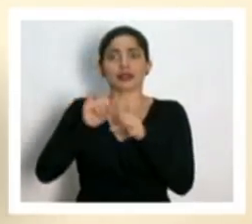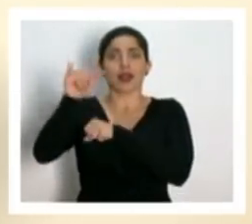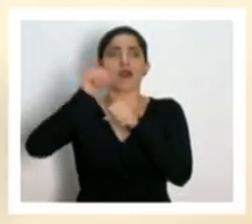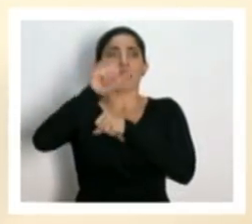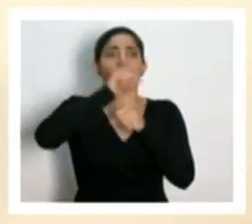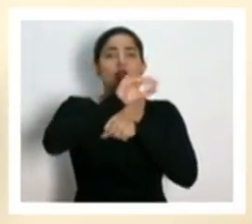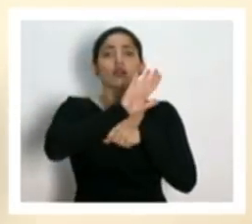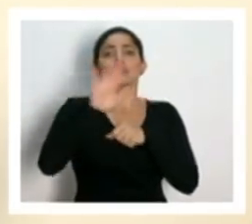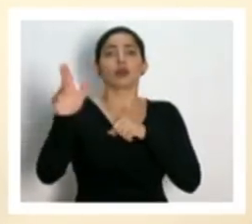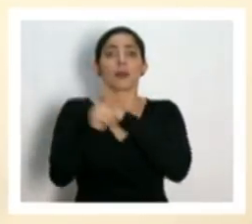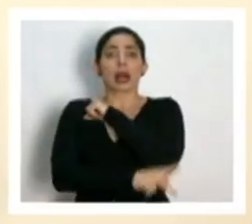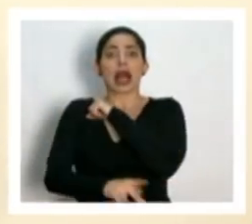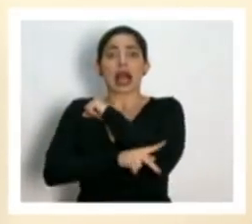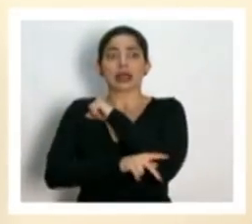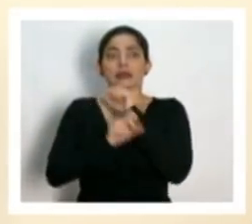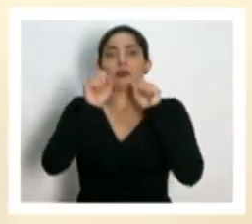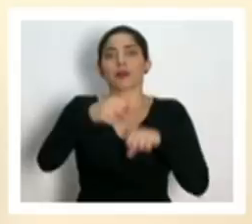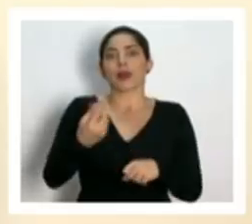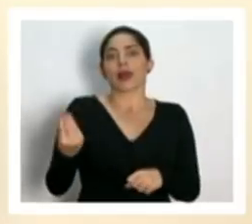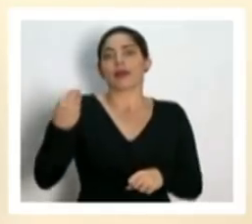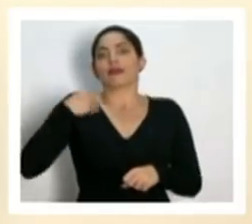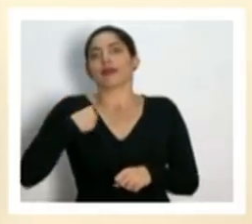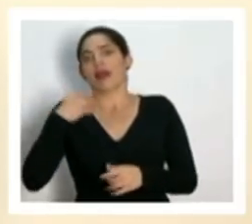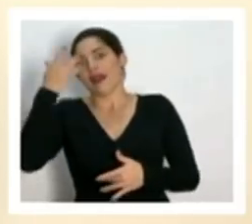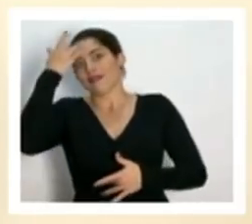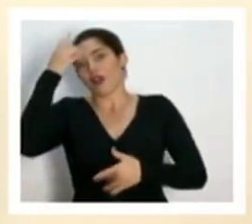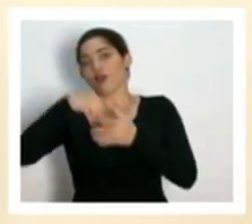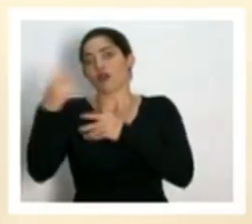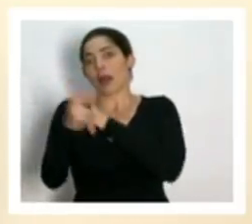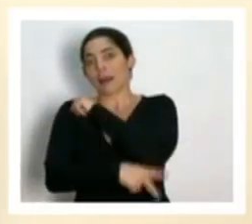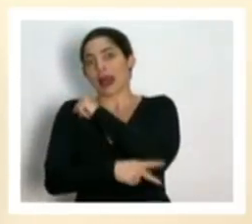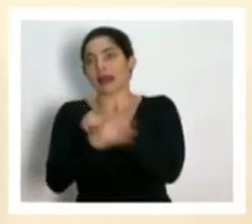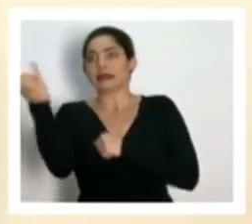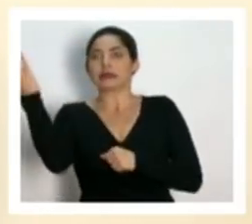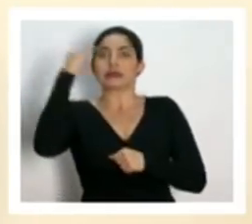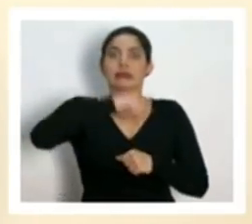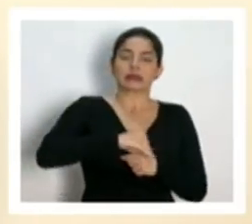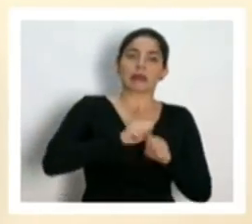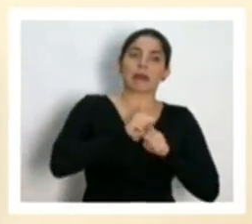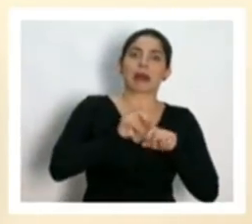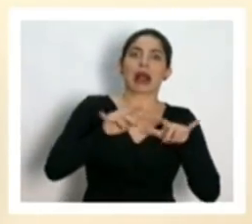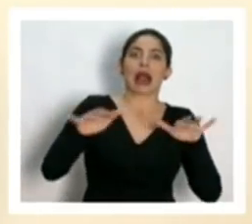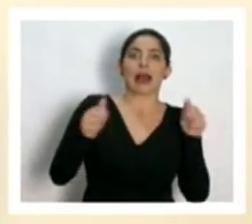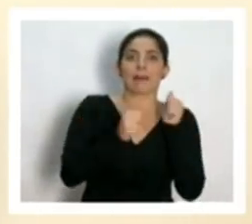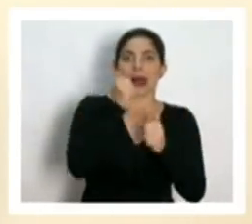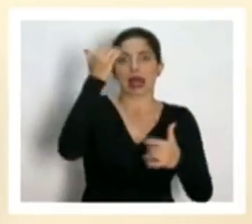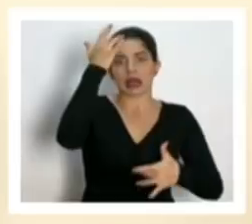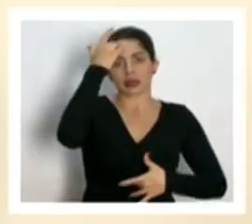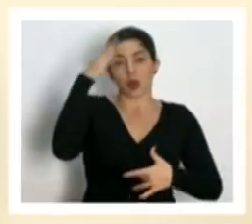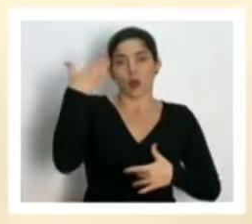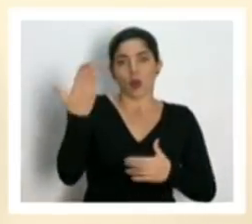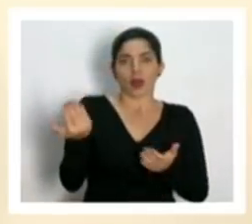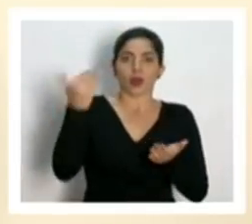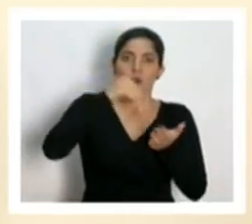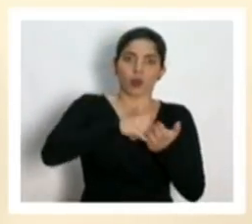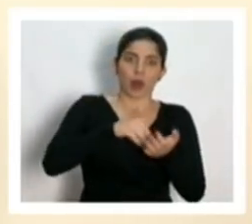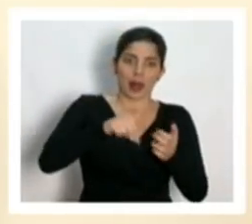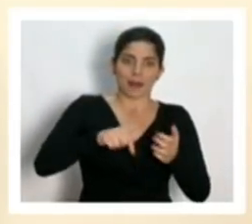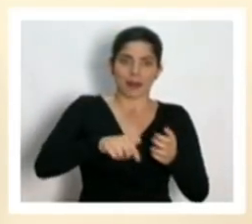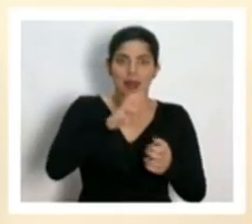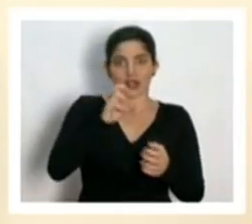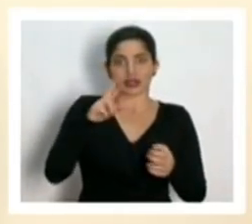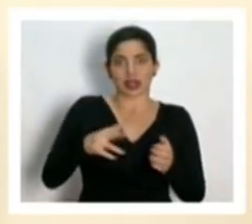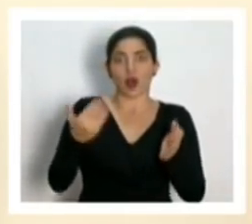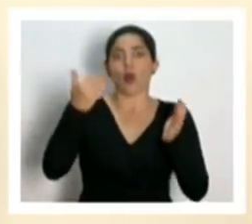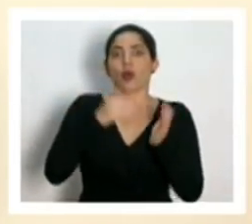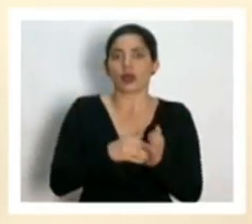natales y se pueden contagiar de COVID-19 y provocar más contagios a la hora de entrar o regresar a su elotico de nuevo.